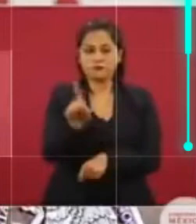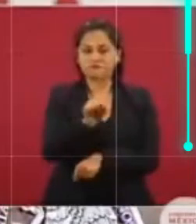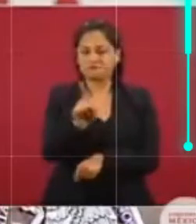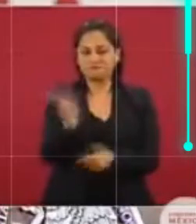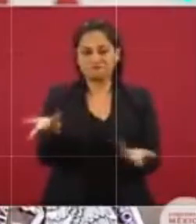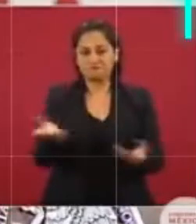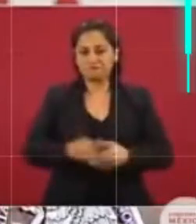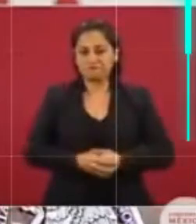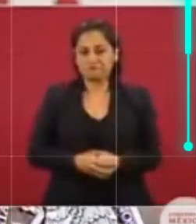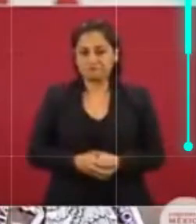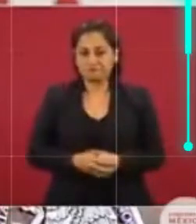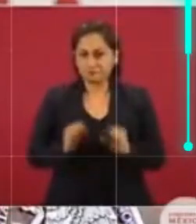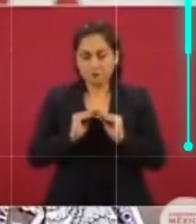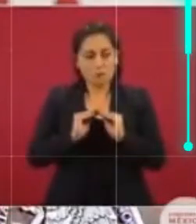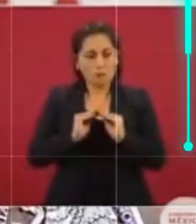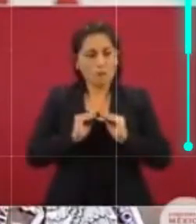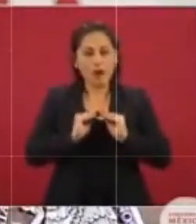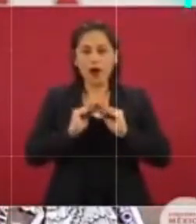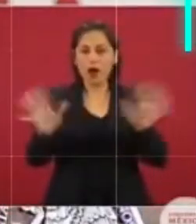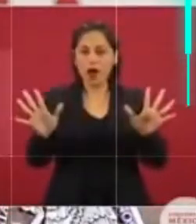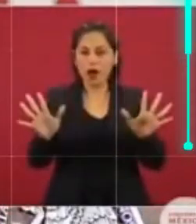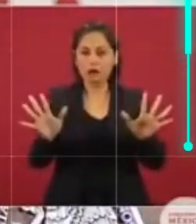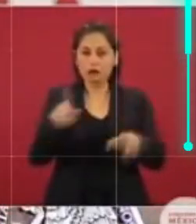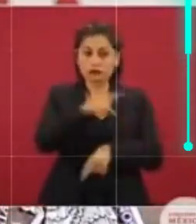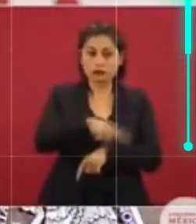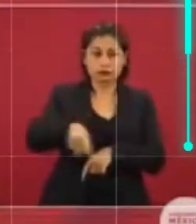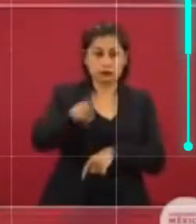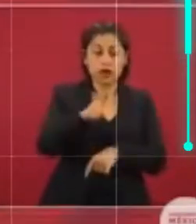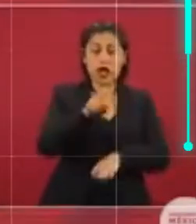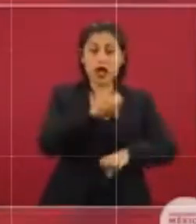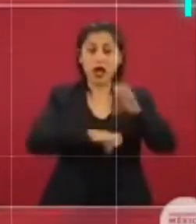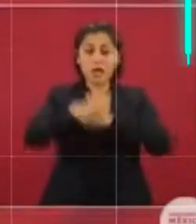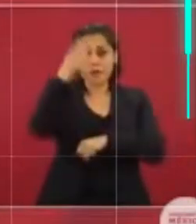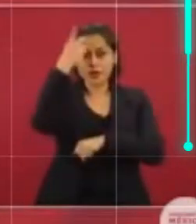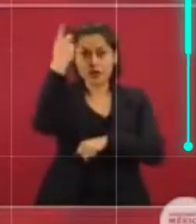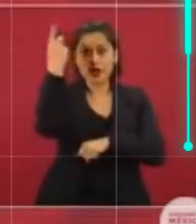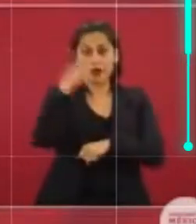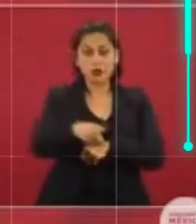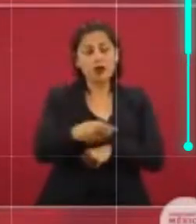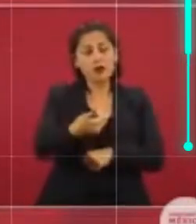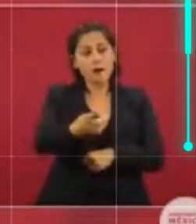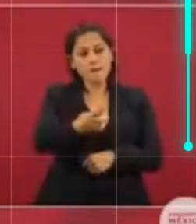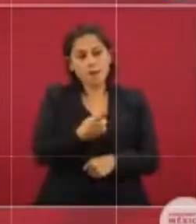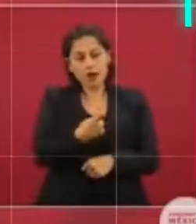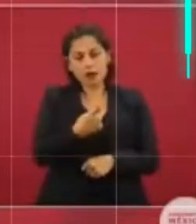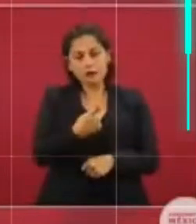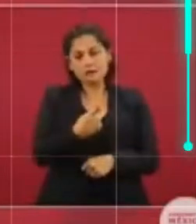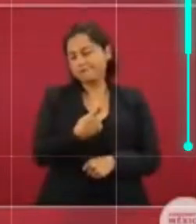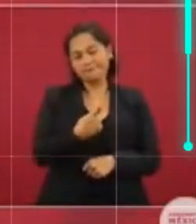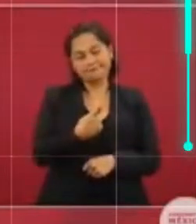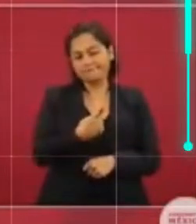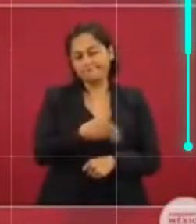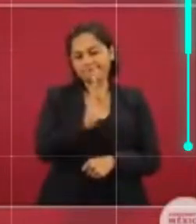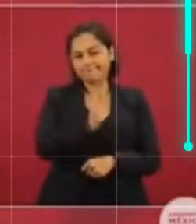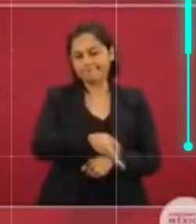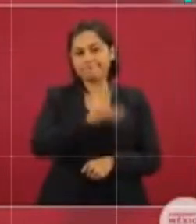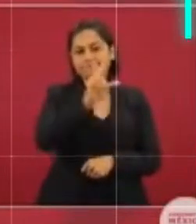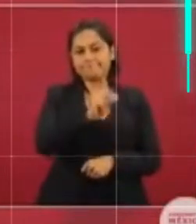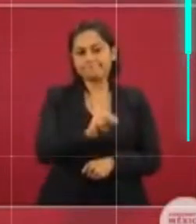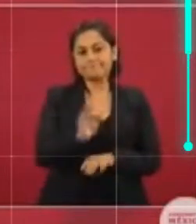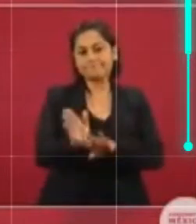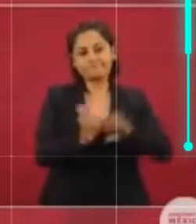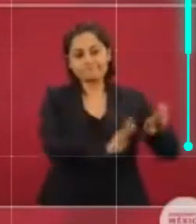desistan. Si el Congreso, si los